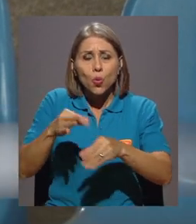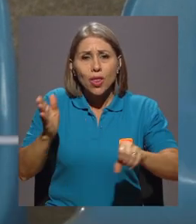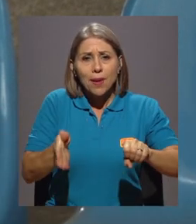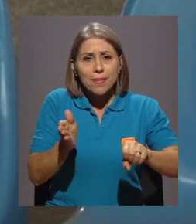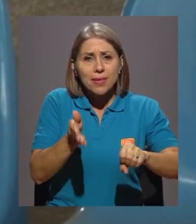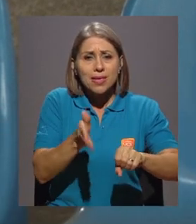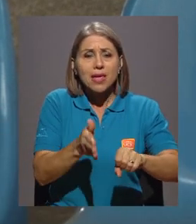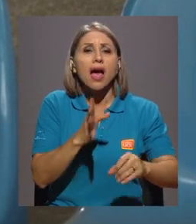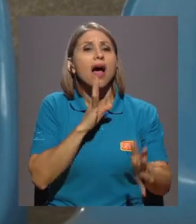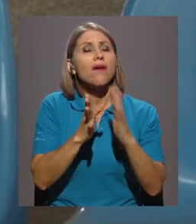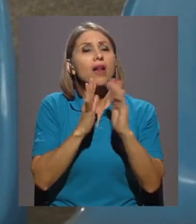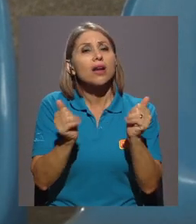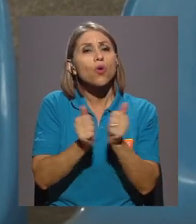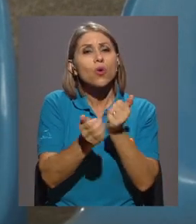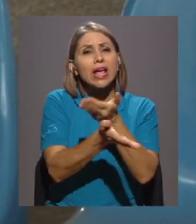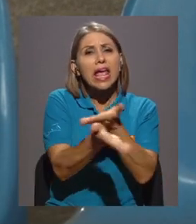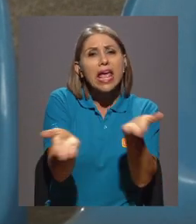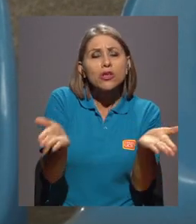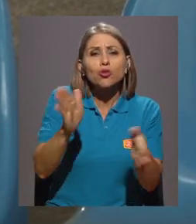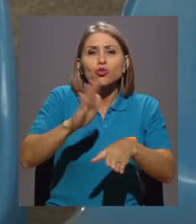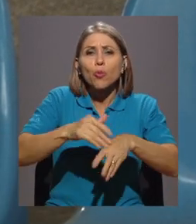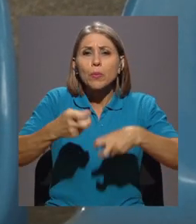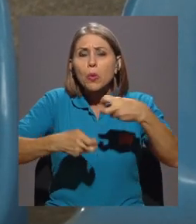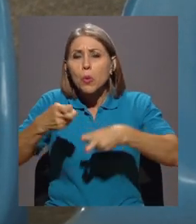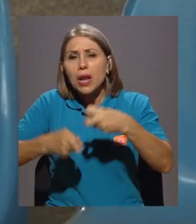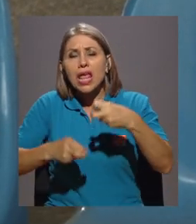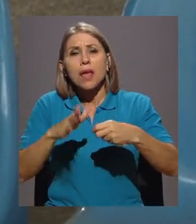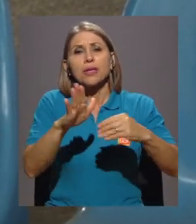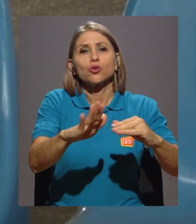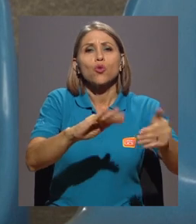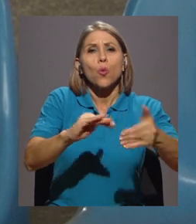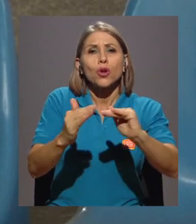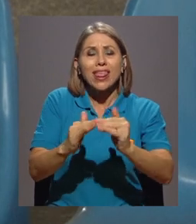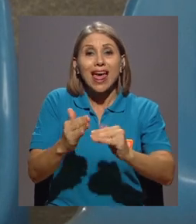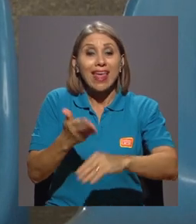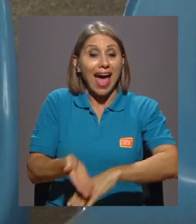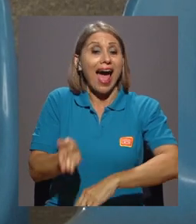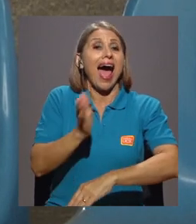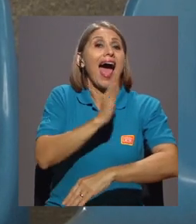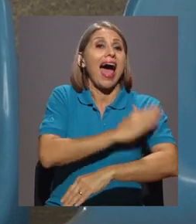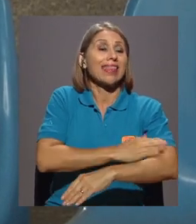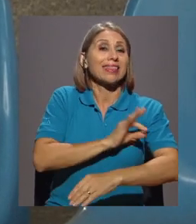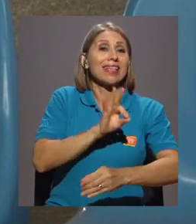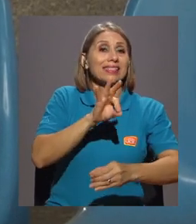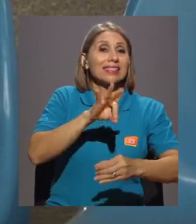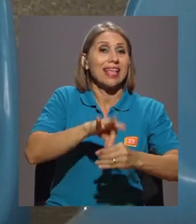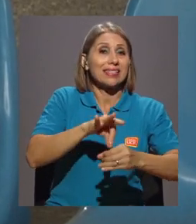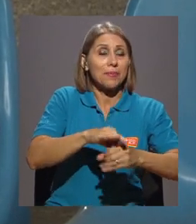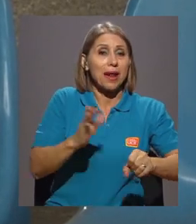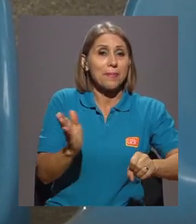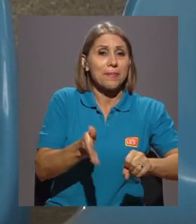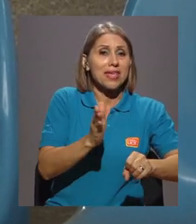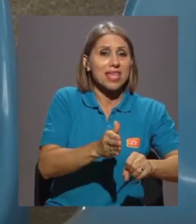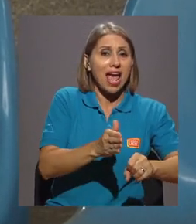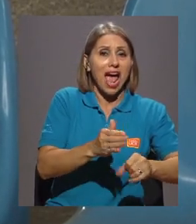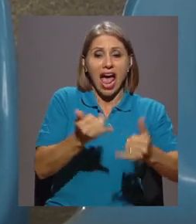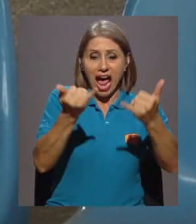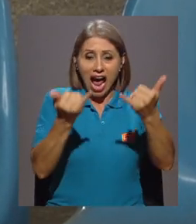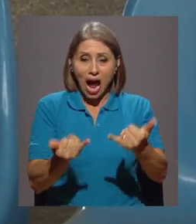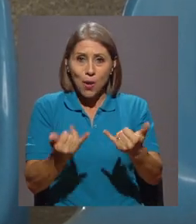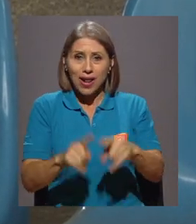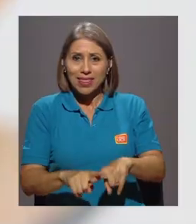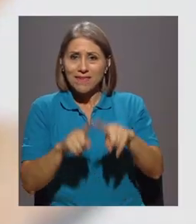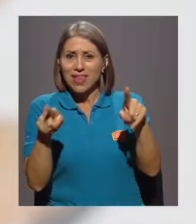problemáticas, acerca de lo que viven, de cómo ha cambiado su comunidad desde antes de que viniera la piña, cómo hasta ahora, cómo se ha visto